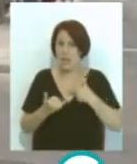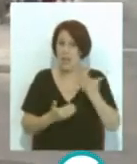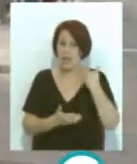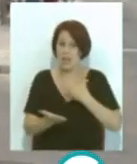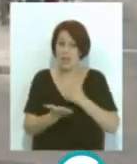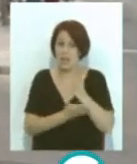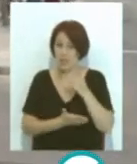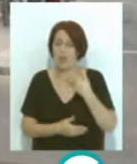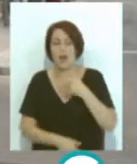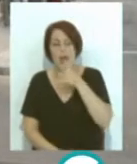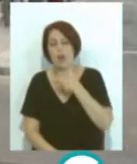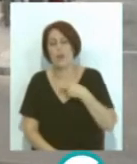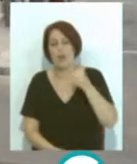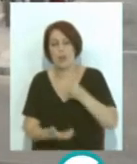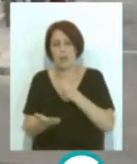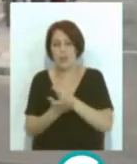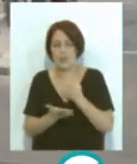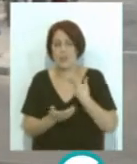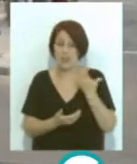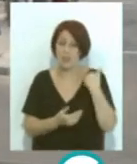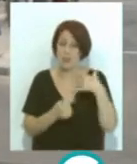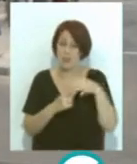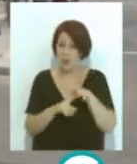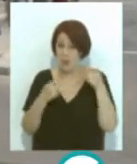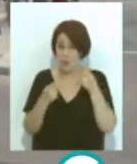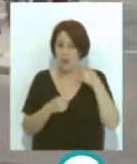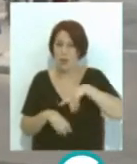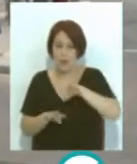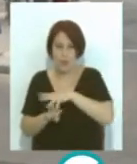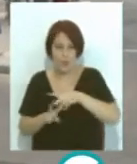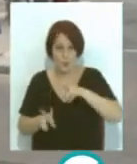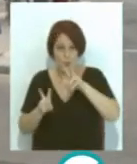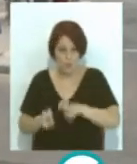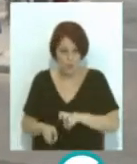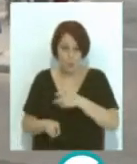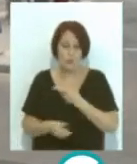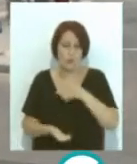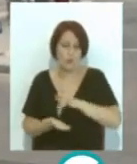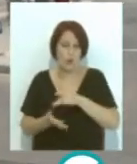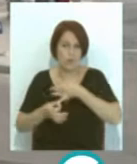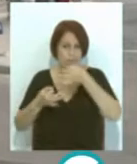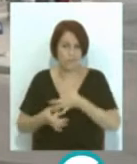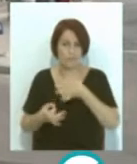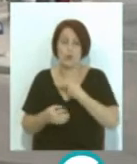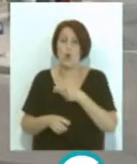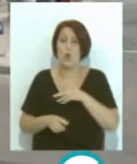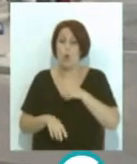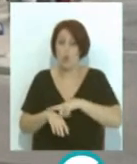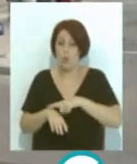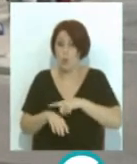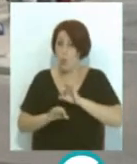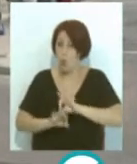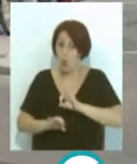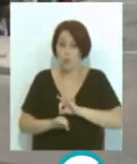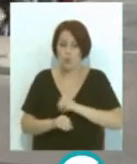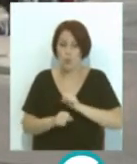durante el estado de alarma y también nuevos horarios en horas a puntas coincidiendo con la incidencia de